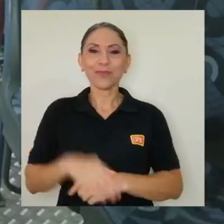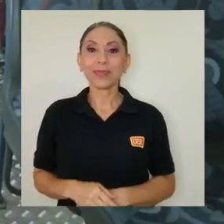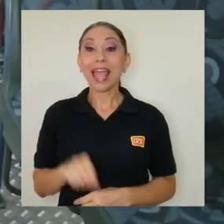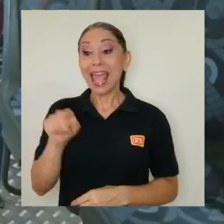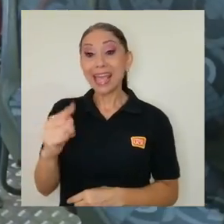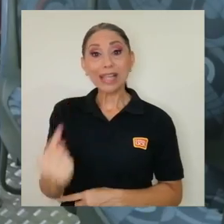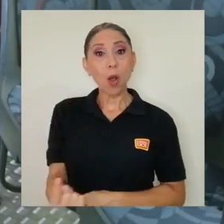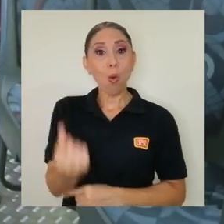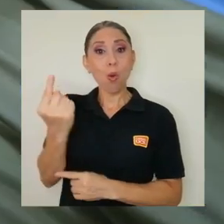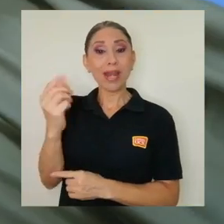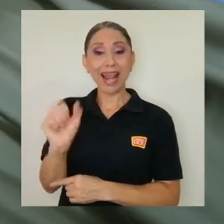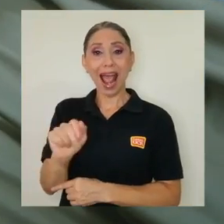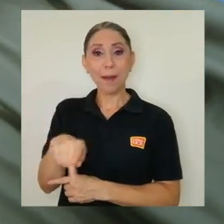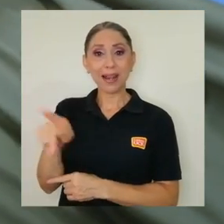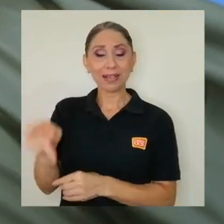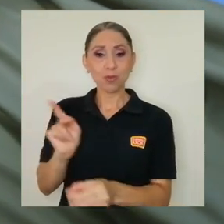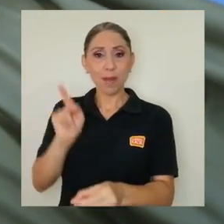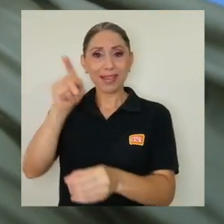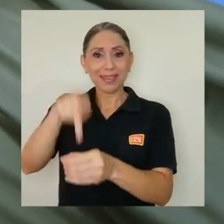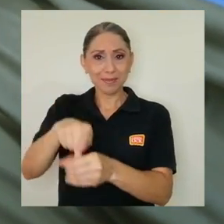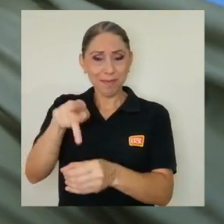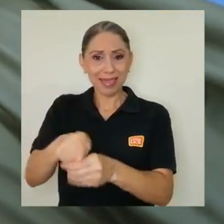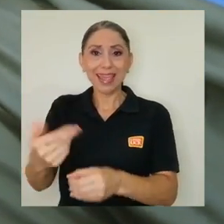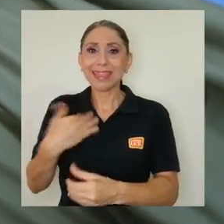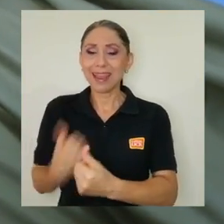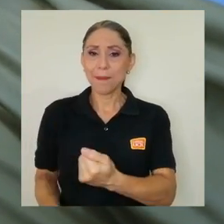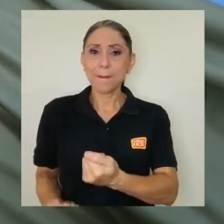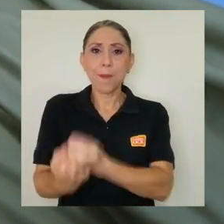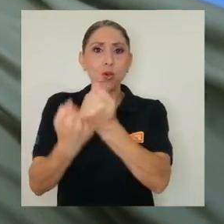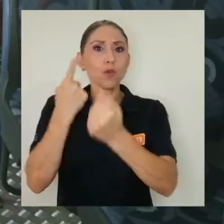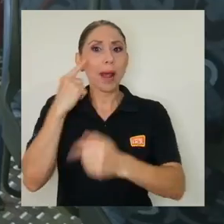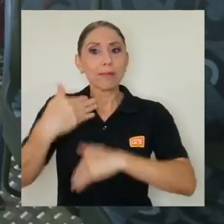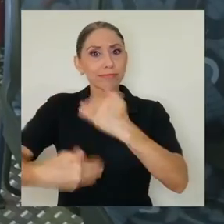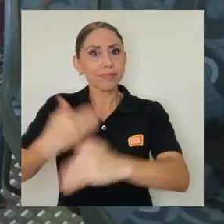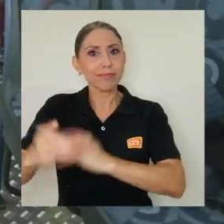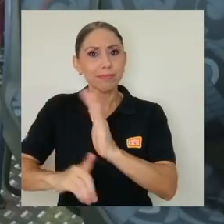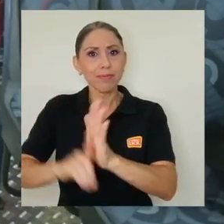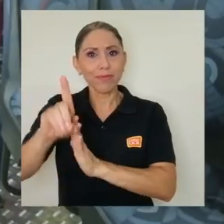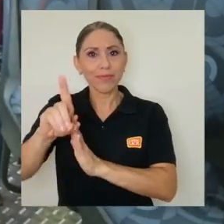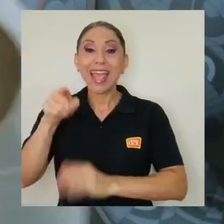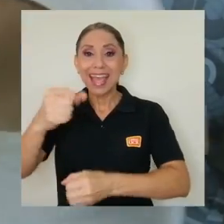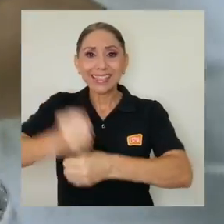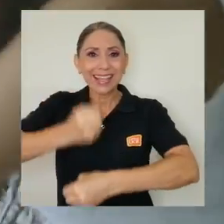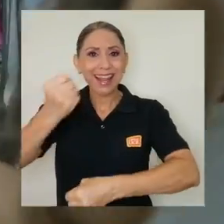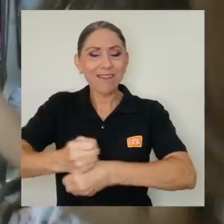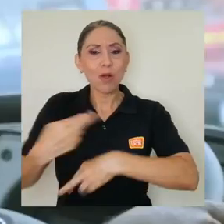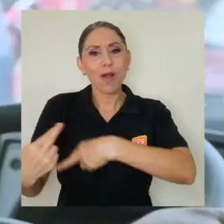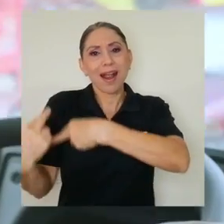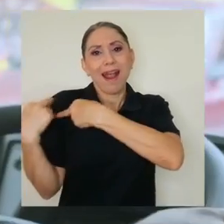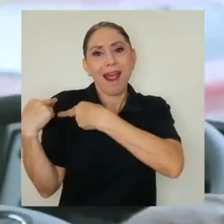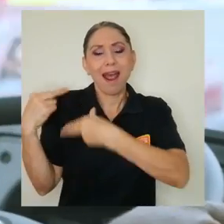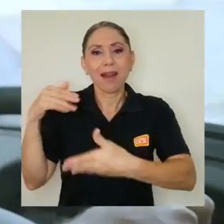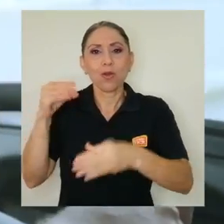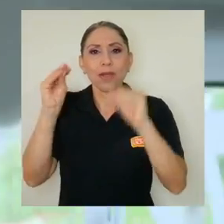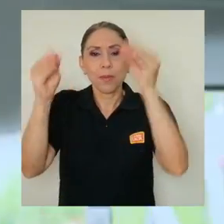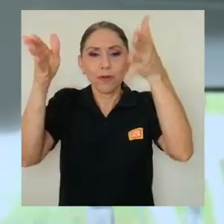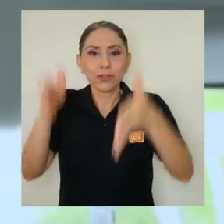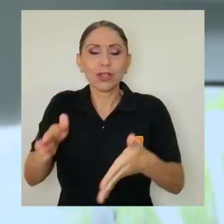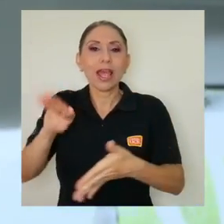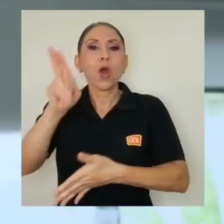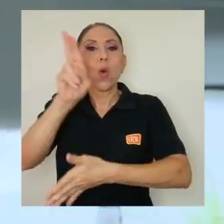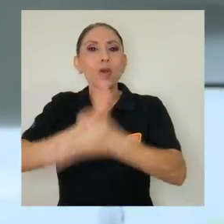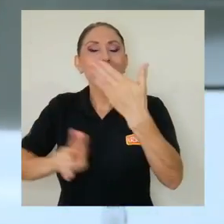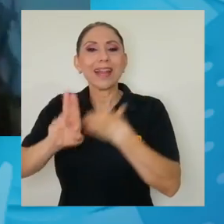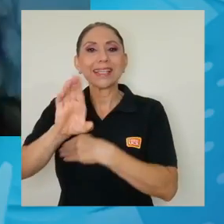será la única aplicación participante del evento que contará con apoyo para desarrollarse. Ese trabajo estará a cargo de profesores de la Universidad